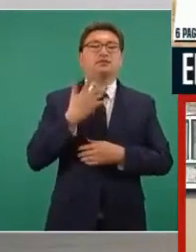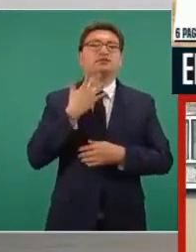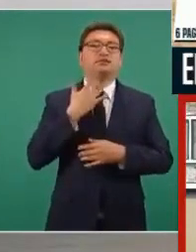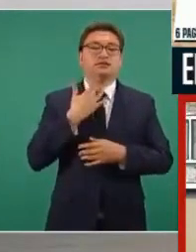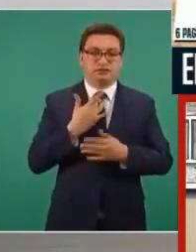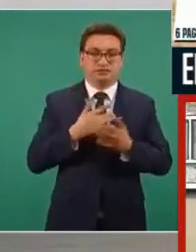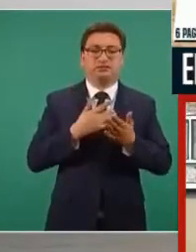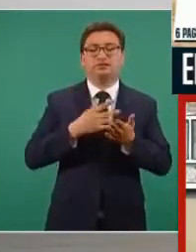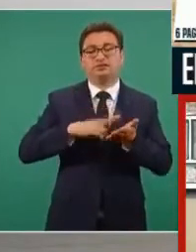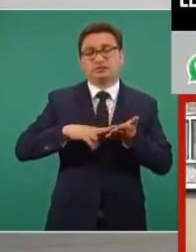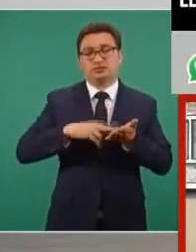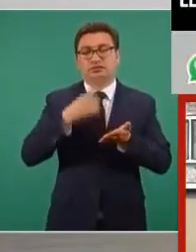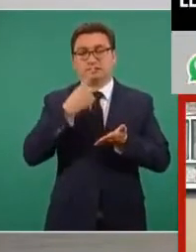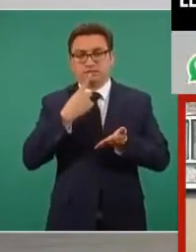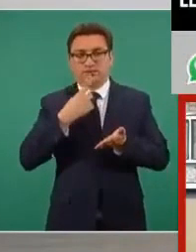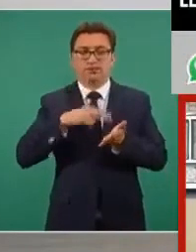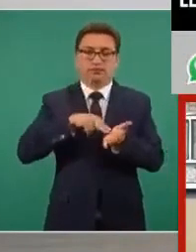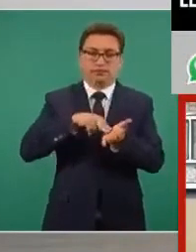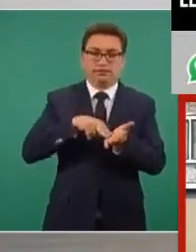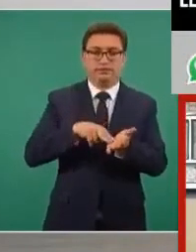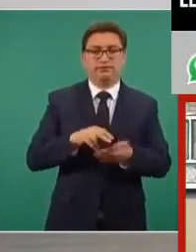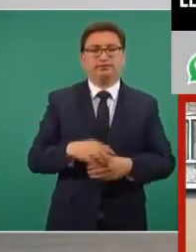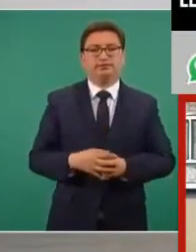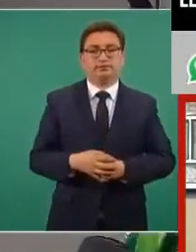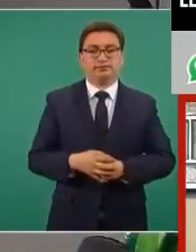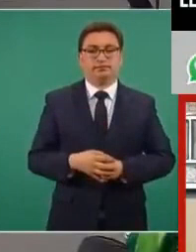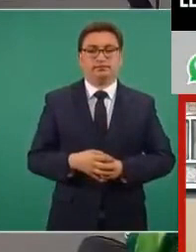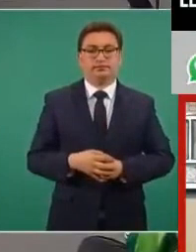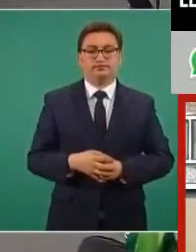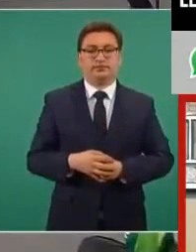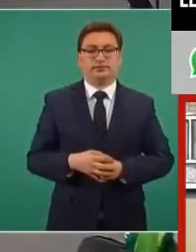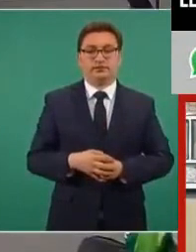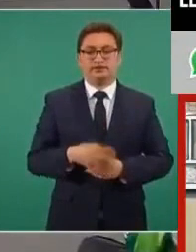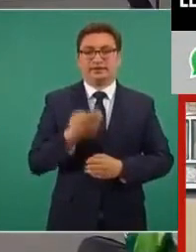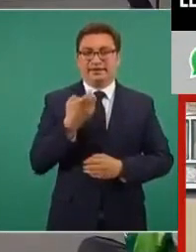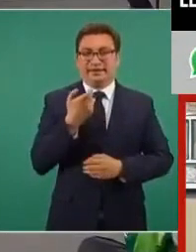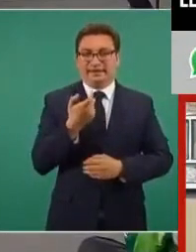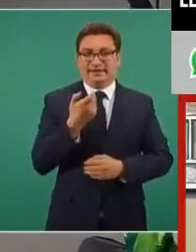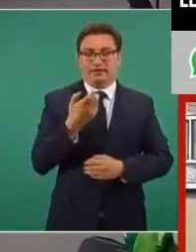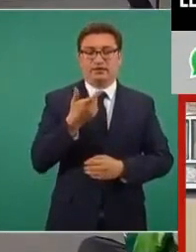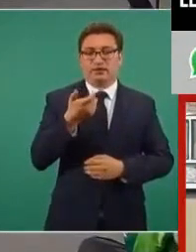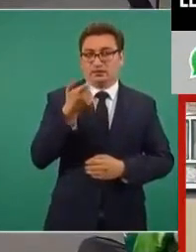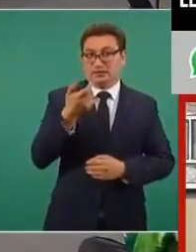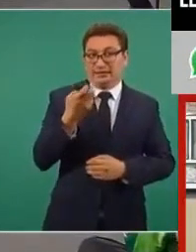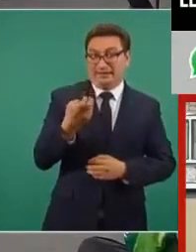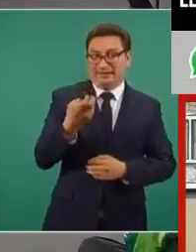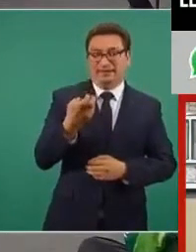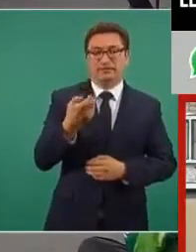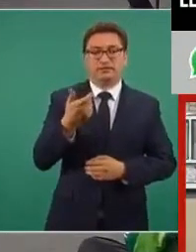y de diésel, esta cantidad sólo